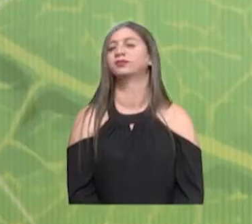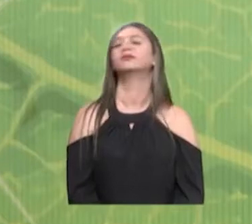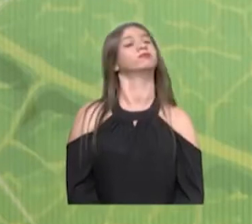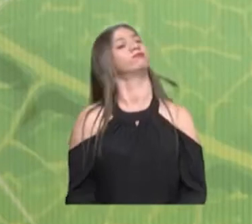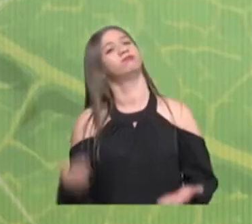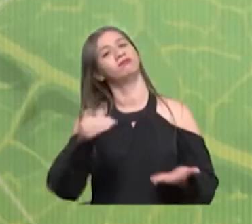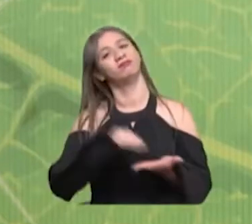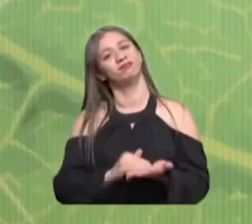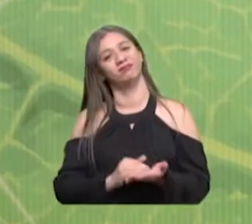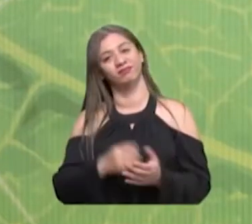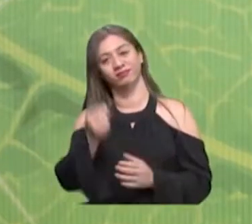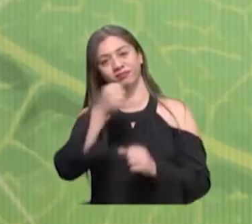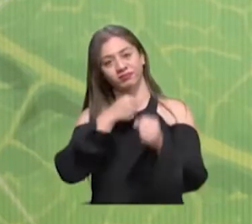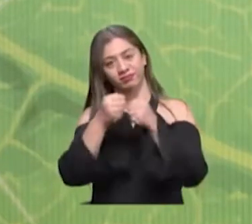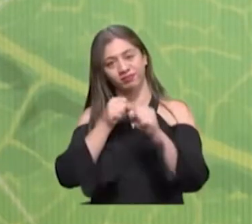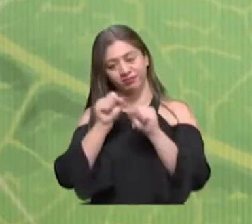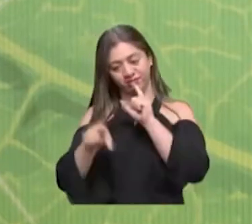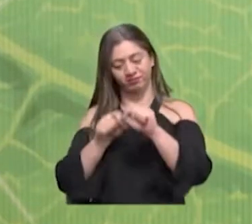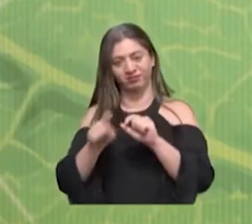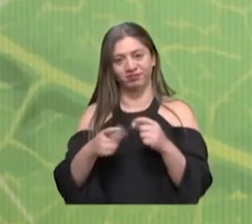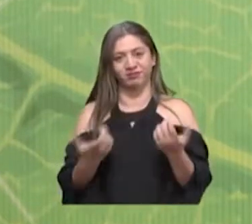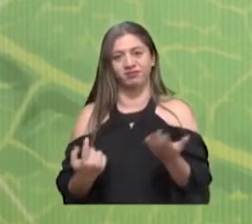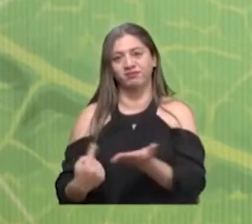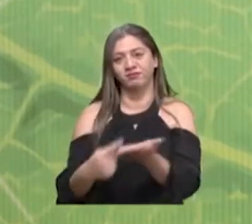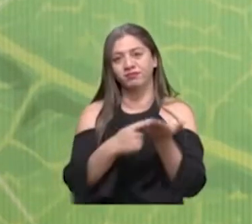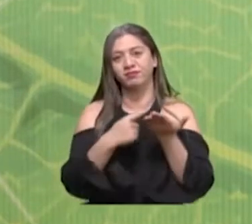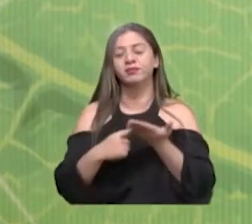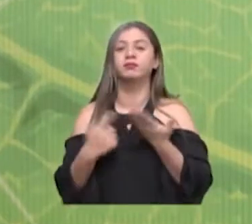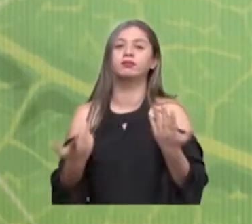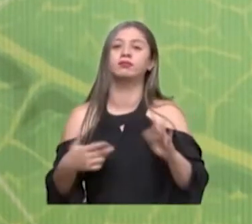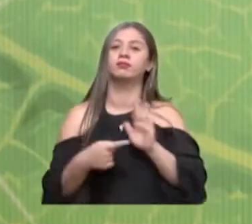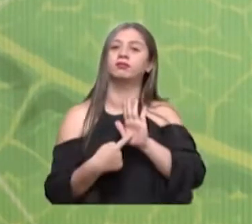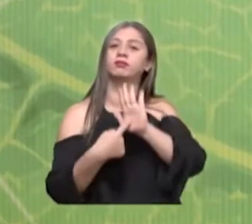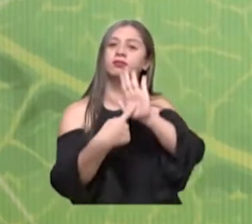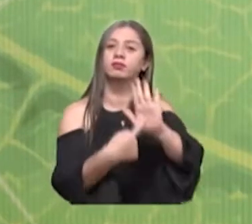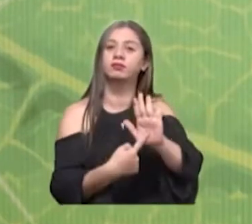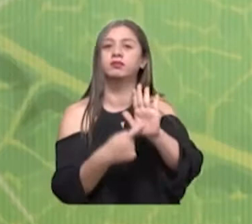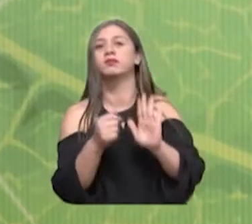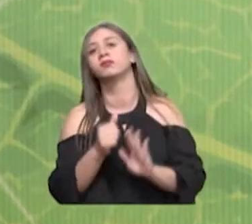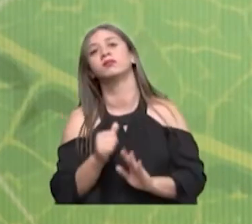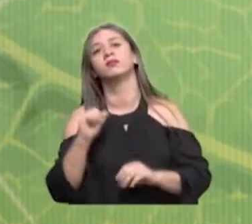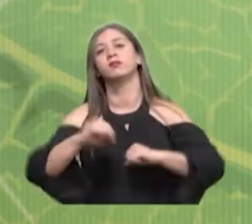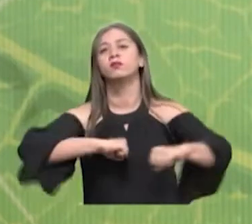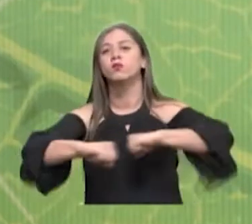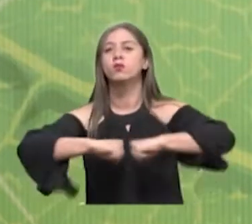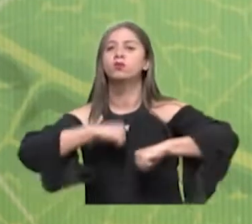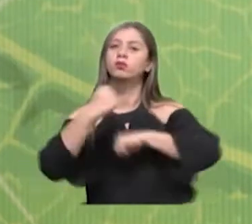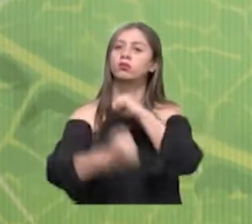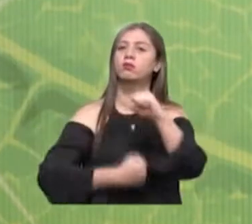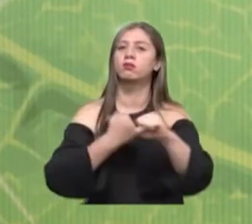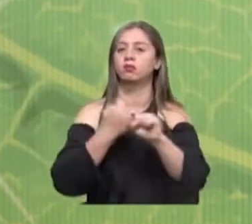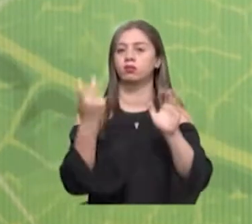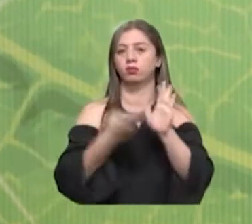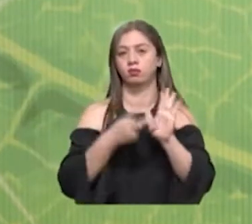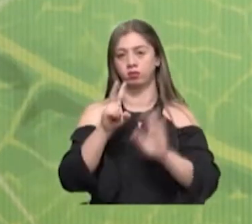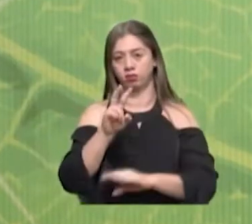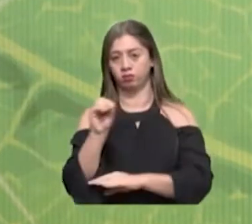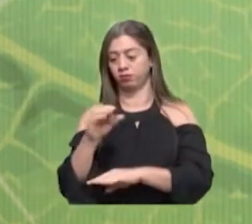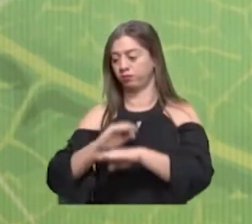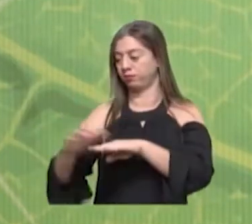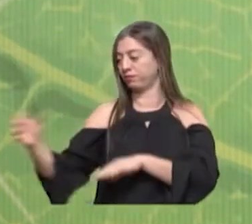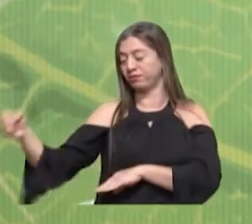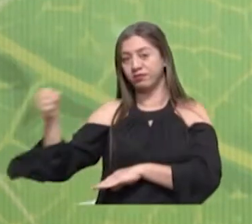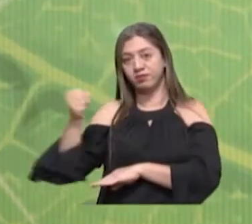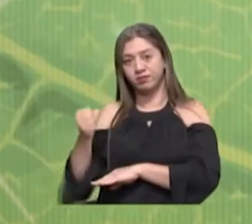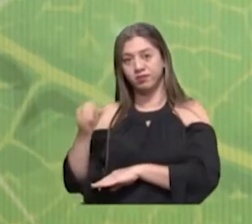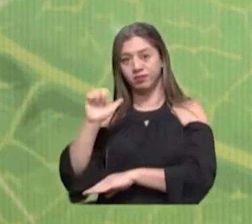Volvemos con la entrevista de la semana en la que hablaremos de la presentación que hará la CBC en su gestión de 2020 y para ello tenemos como invitado